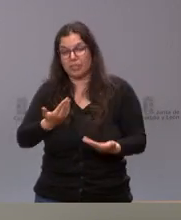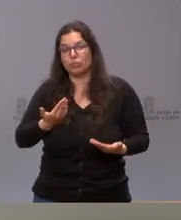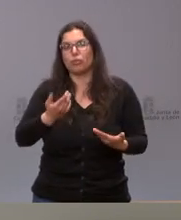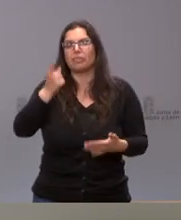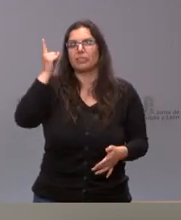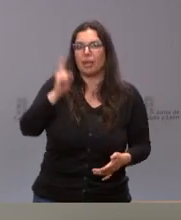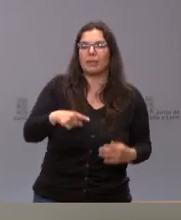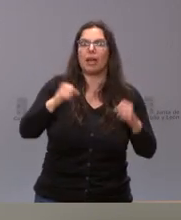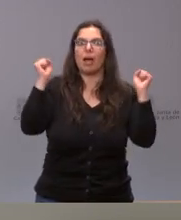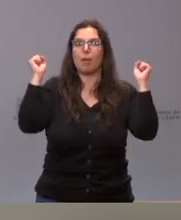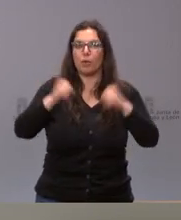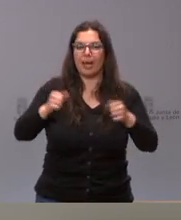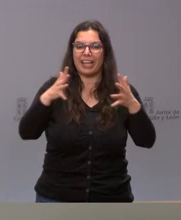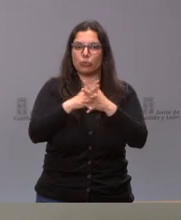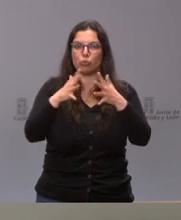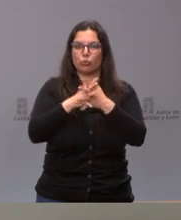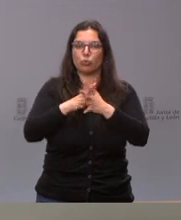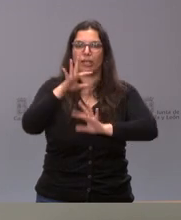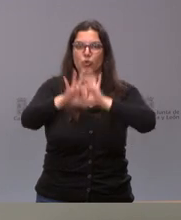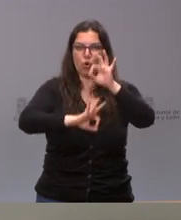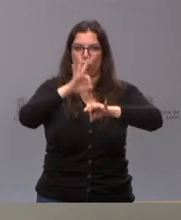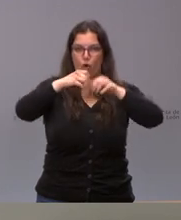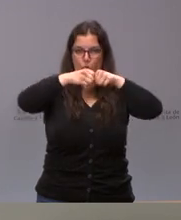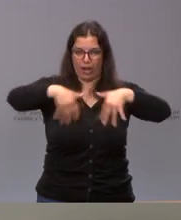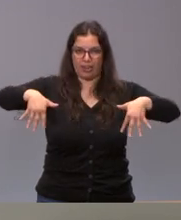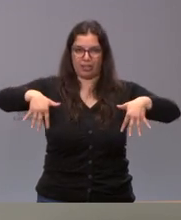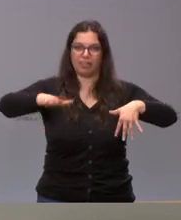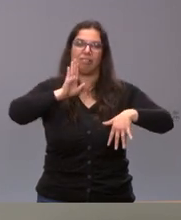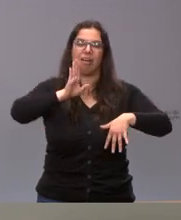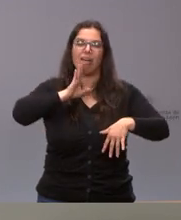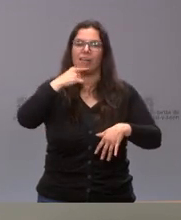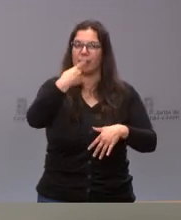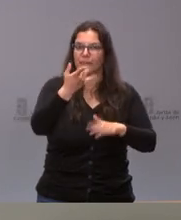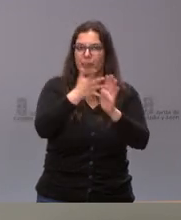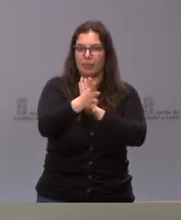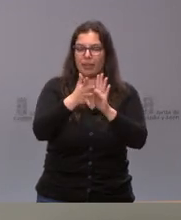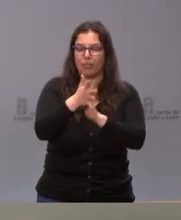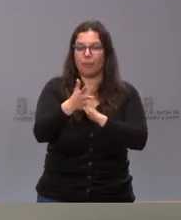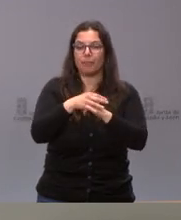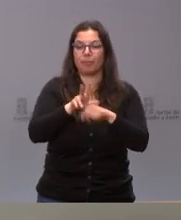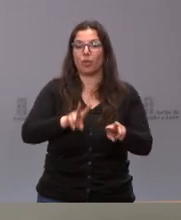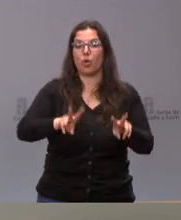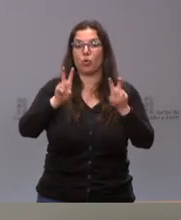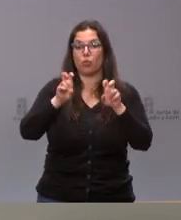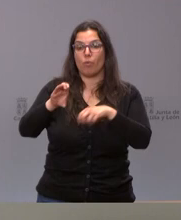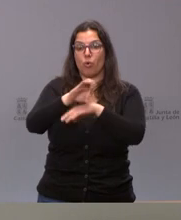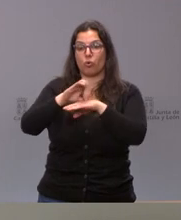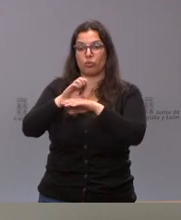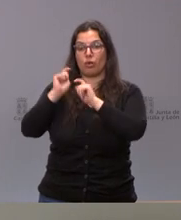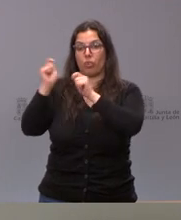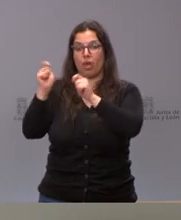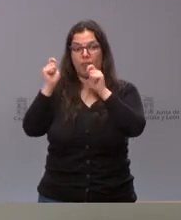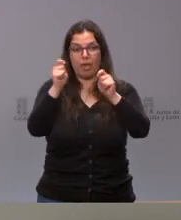aprobación de estas estructuras orgánicas. Lo había comentado anteriormente que los nuevos nombramientos que íbamos haciendo